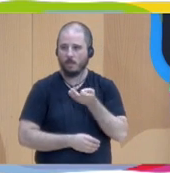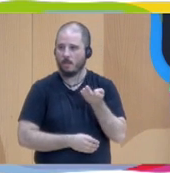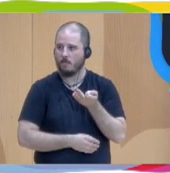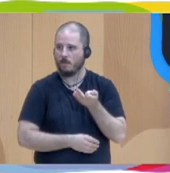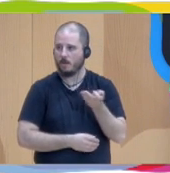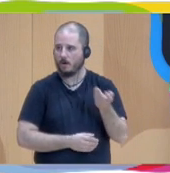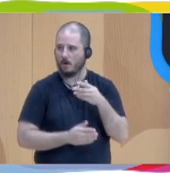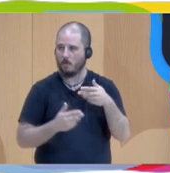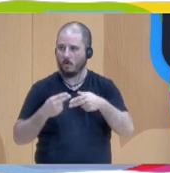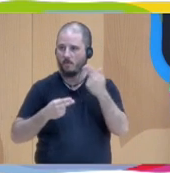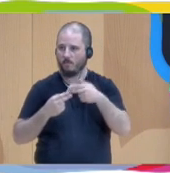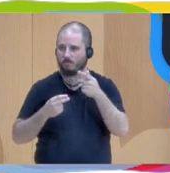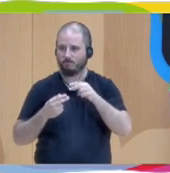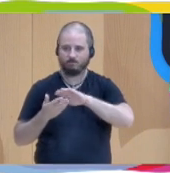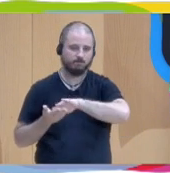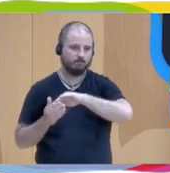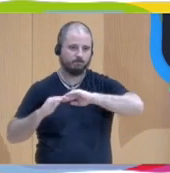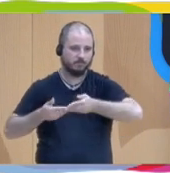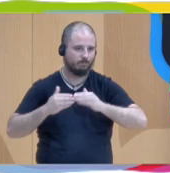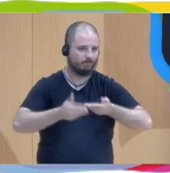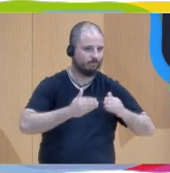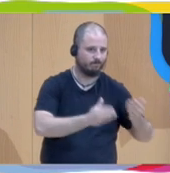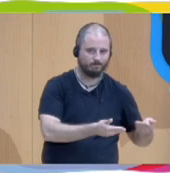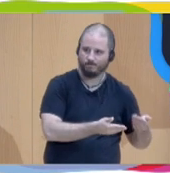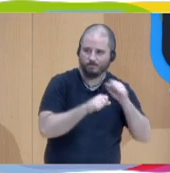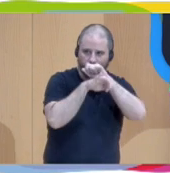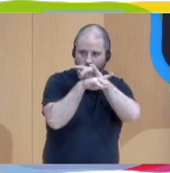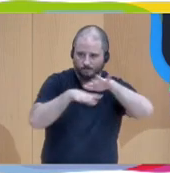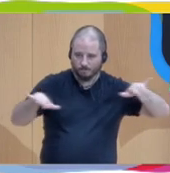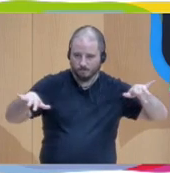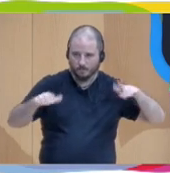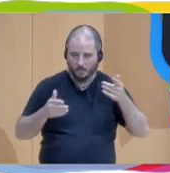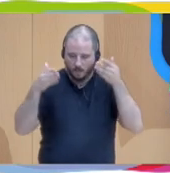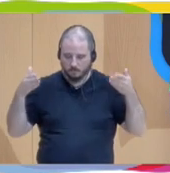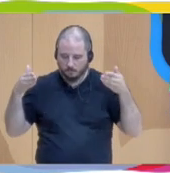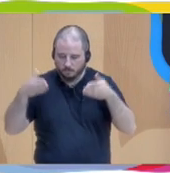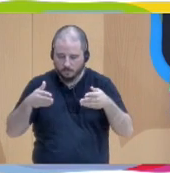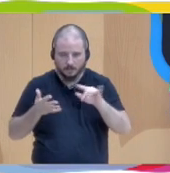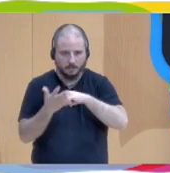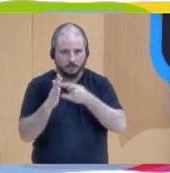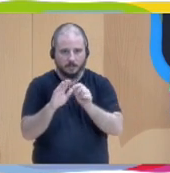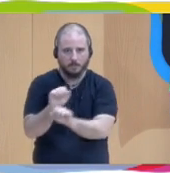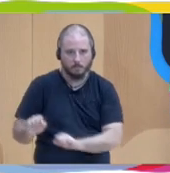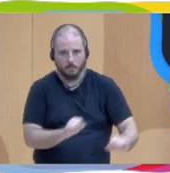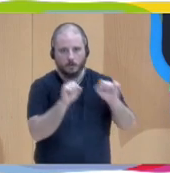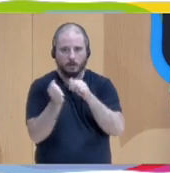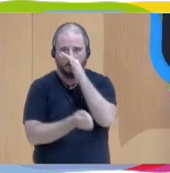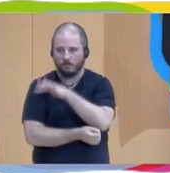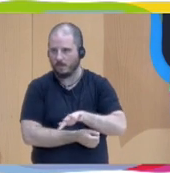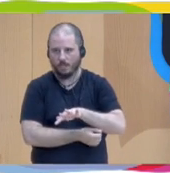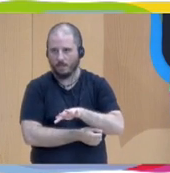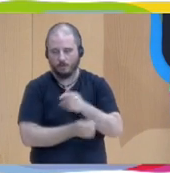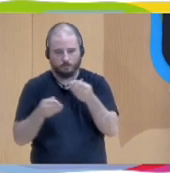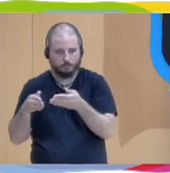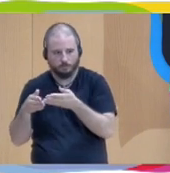fronteras y no solo a lo que hemos centrado hasta ahora, que era el sistema de protección de la infancia, sino a otros